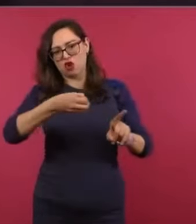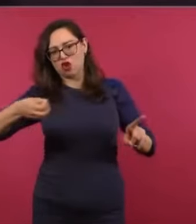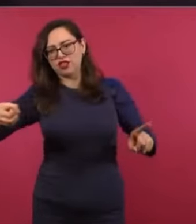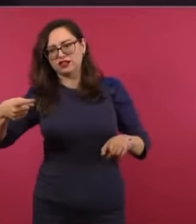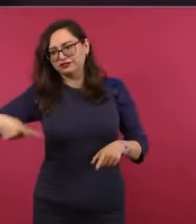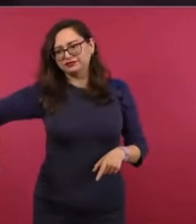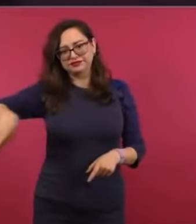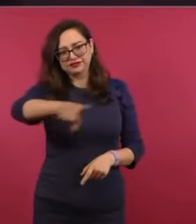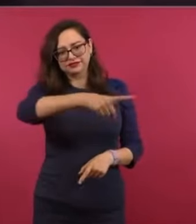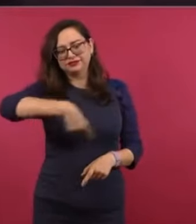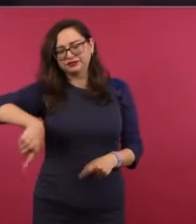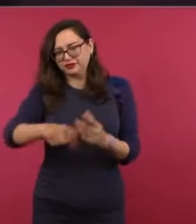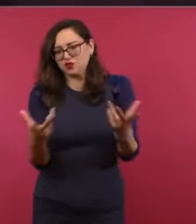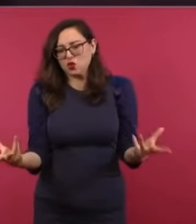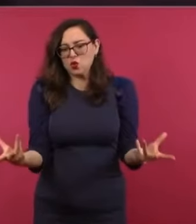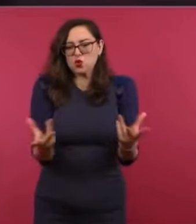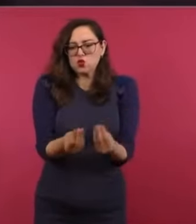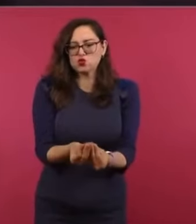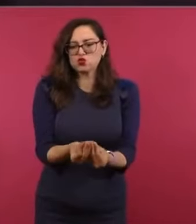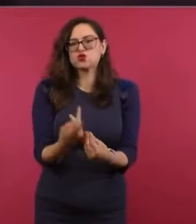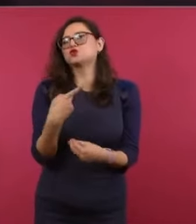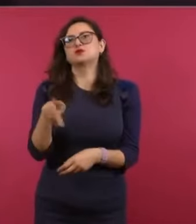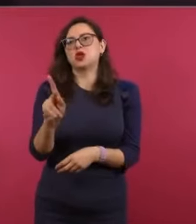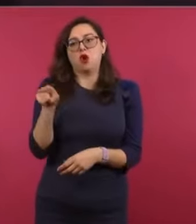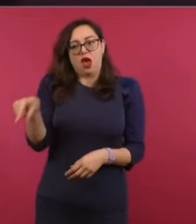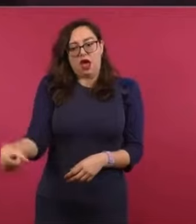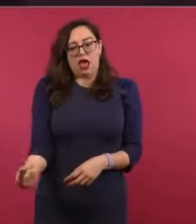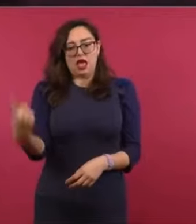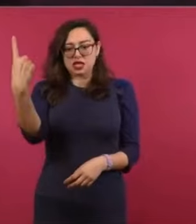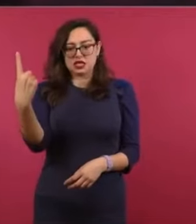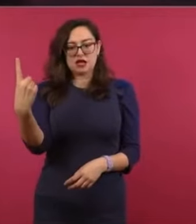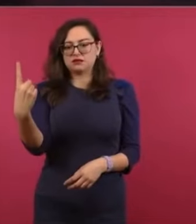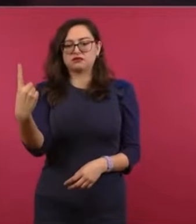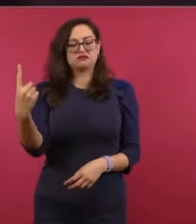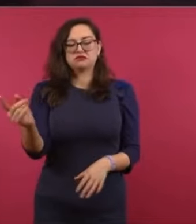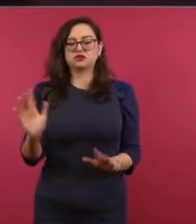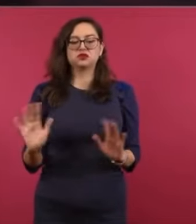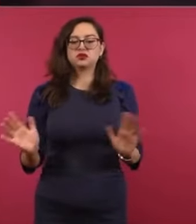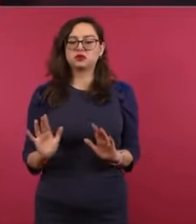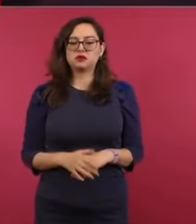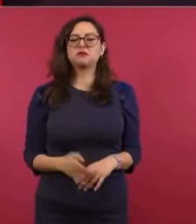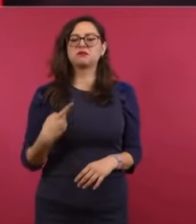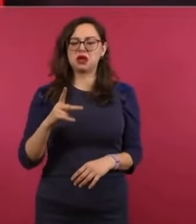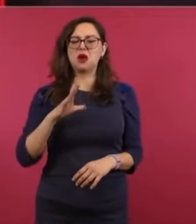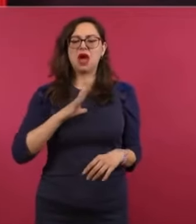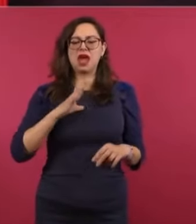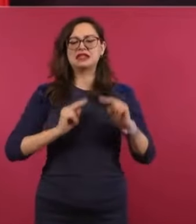Aquí como se dice por mi tierra, por mi agua, hay nivelitos.